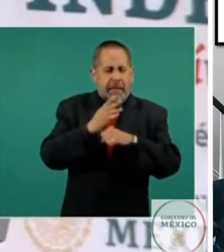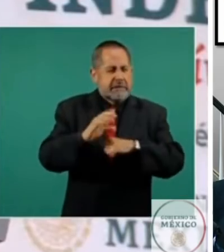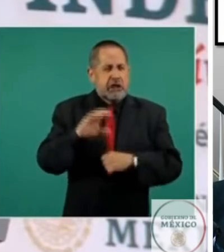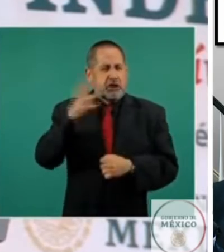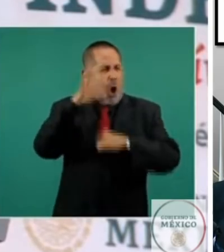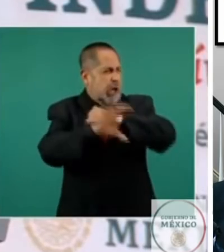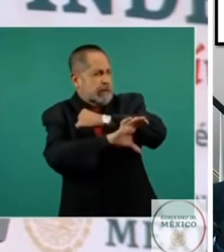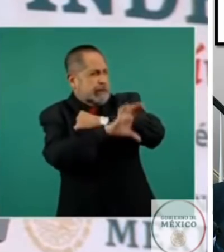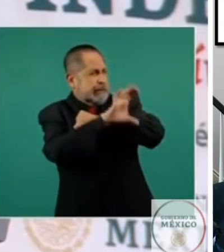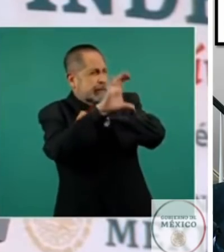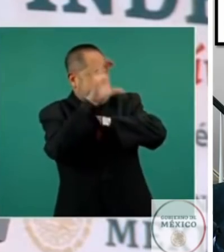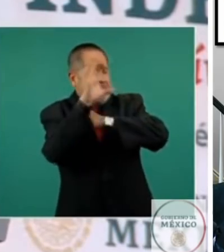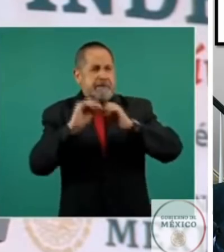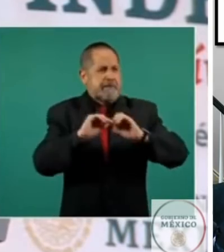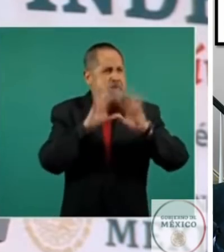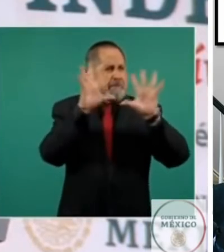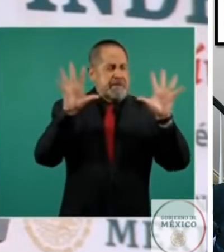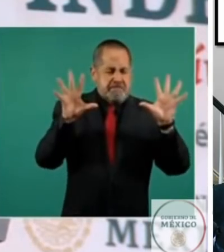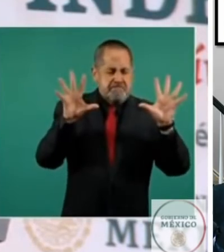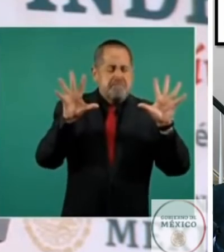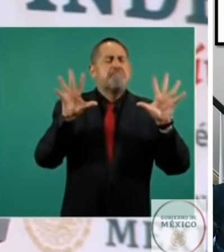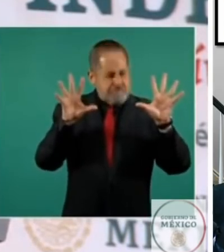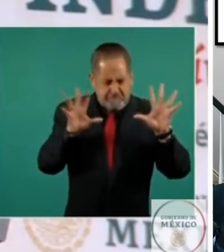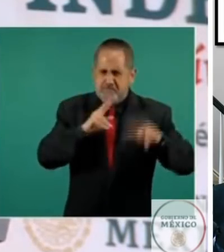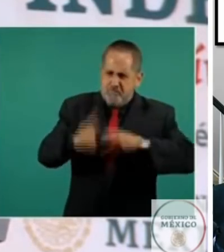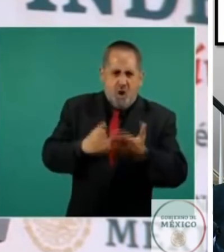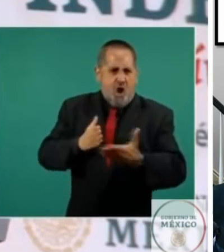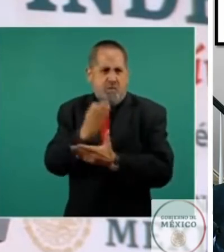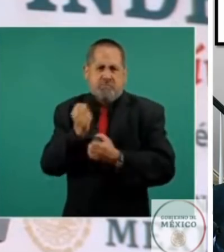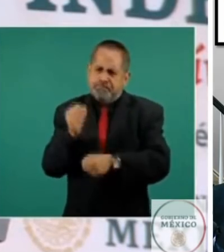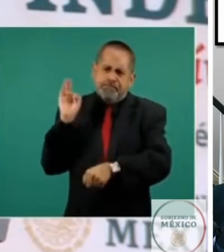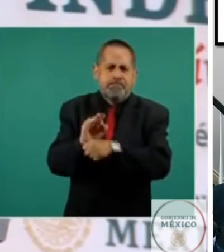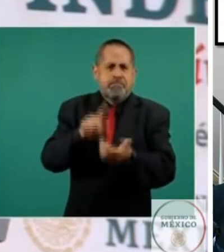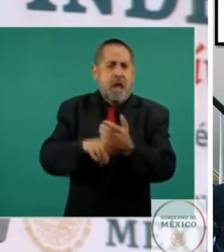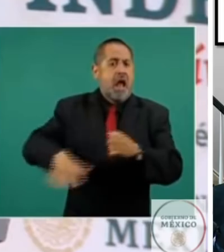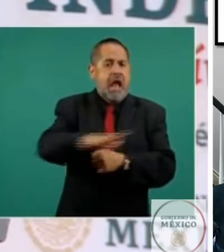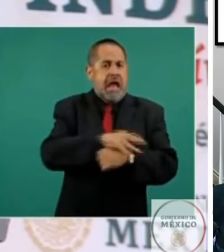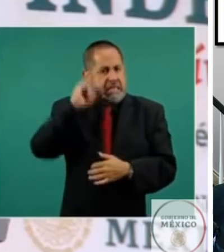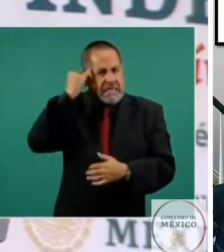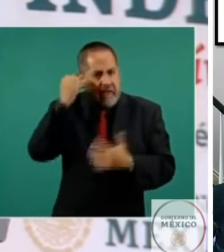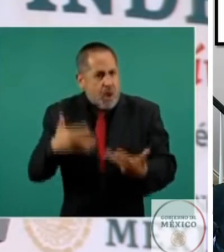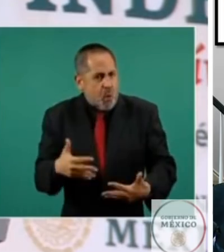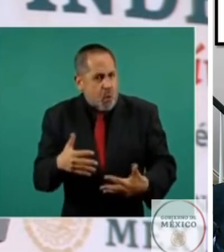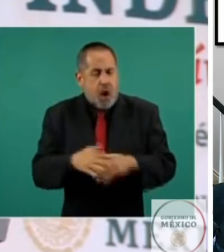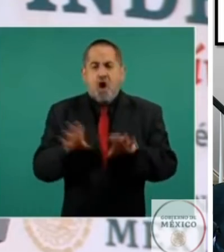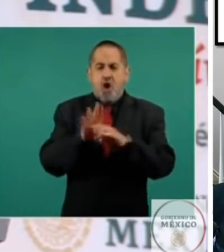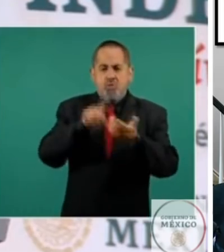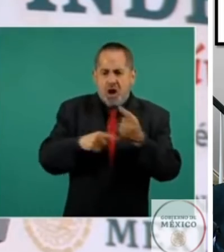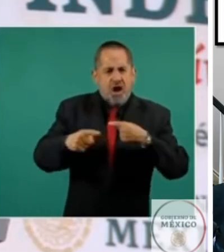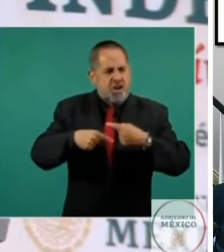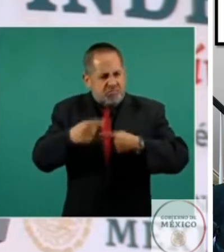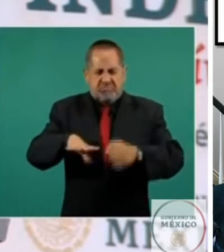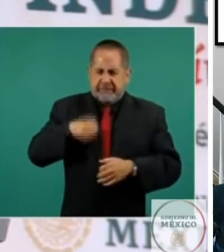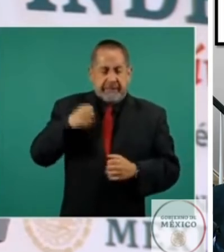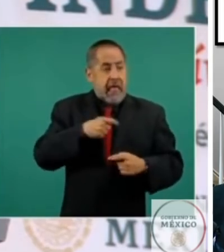moreras las chozas de adobe de la pobre indiada. Y nunca, aunque velado cien veces por la sangre, ha dejado desde